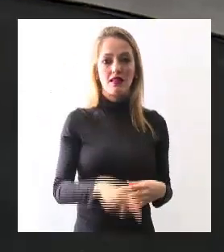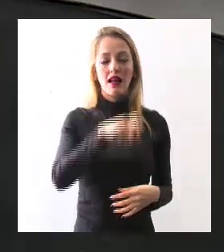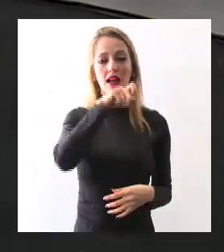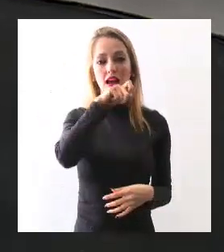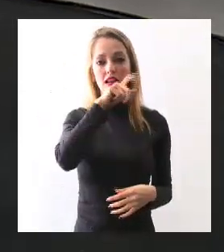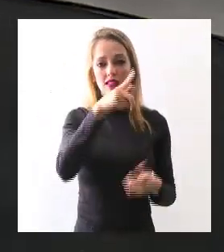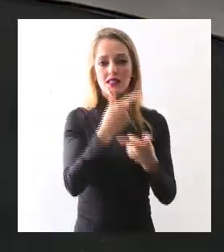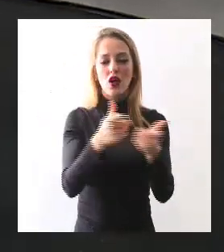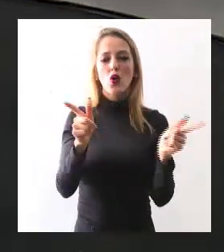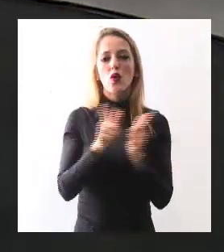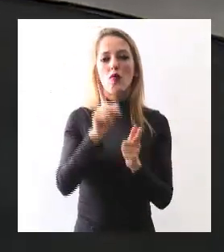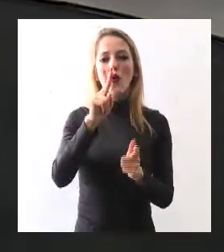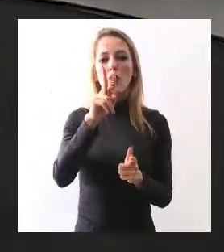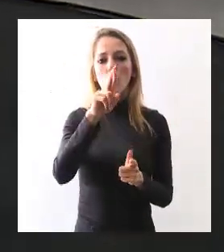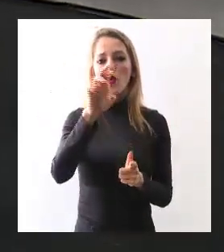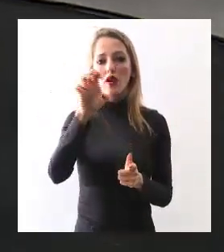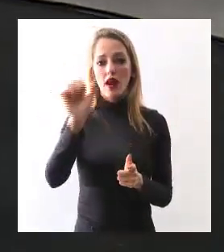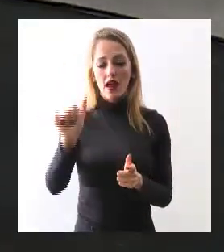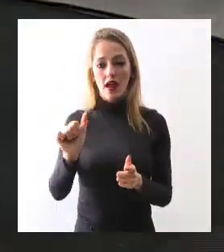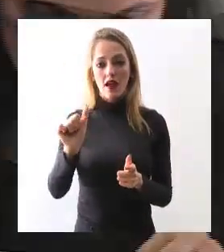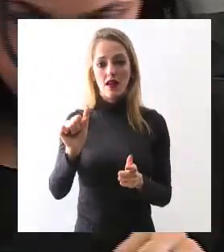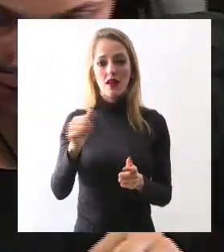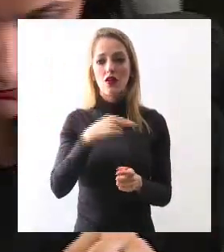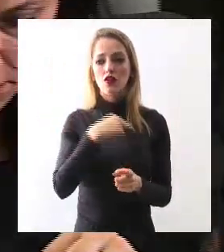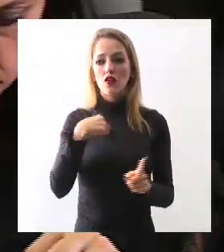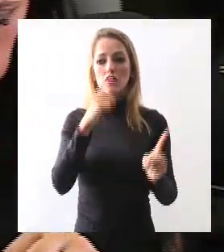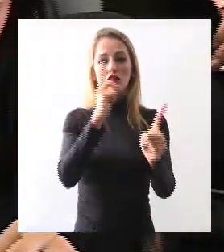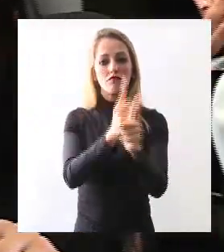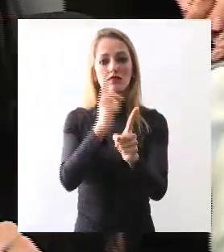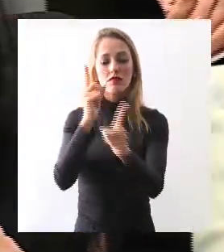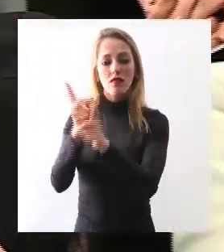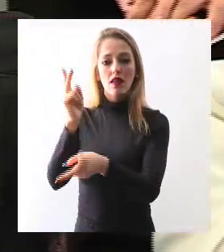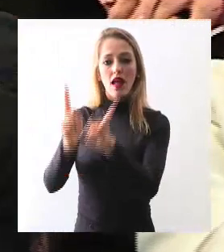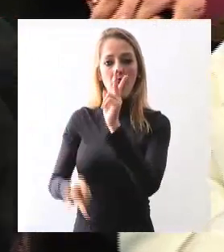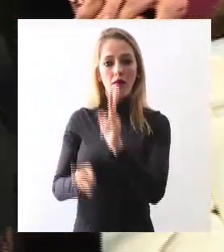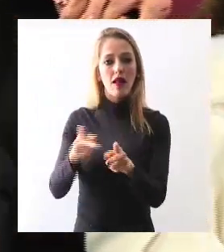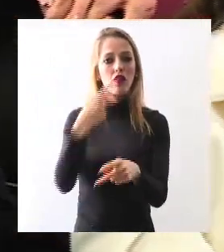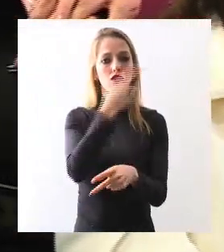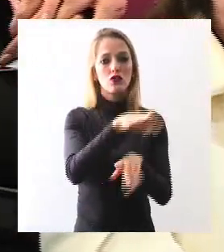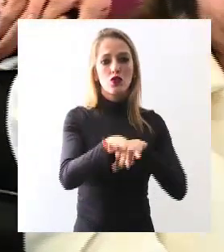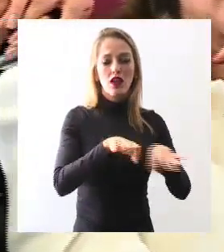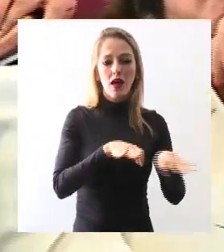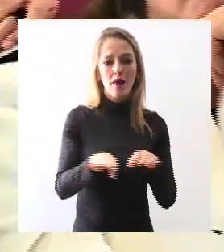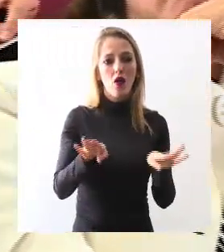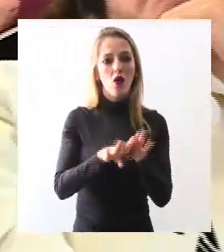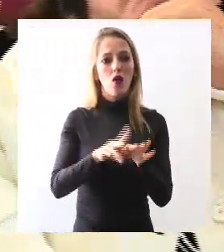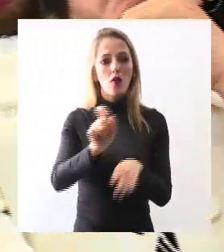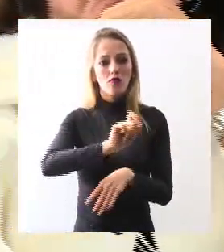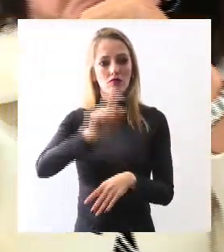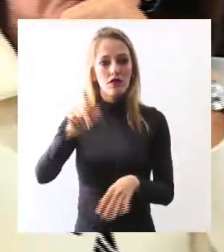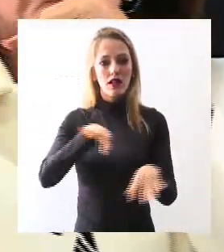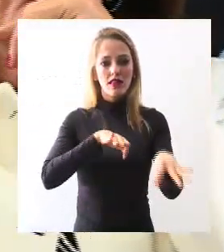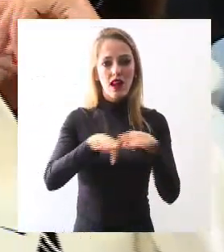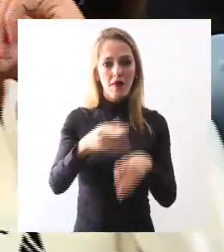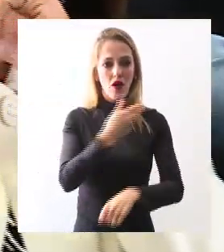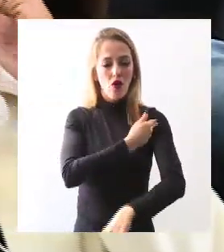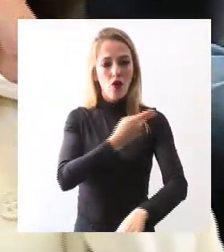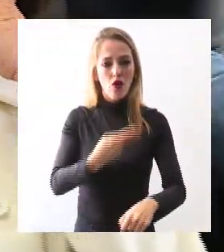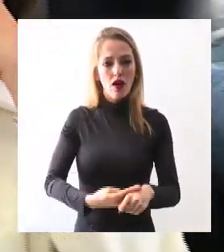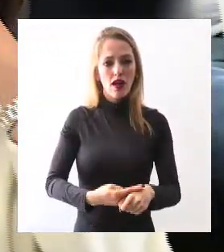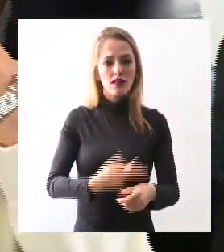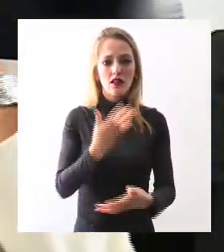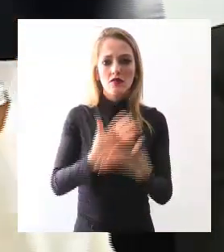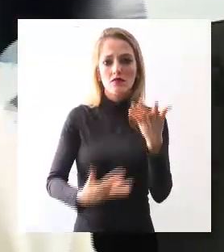decirlo Grupo UREA y también y hablando con cada uno de ellos su productividad, su disciplina, su honestidad con la que